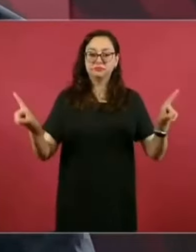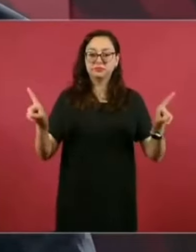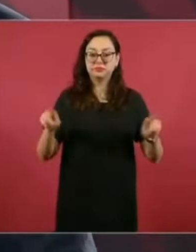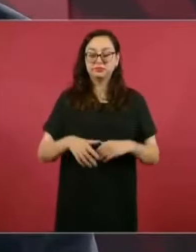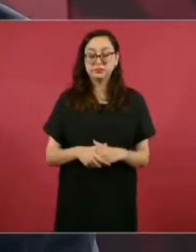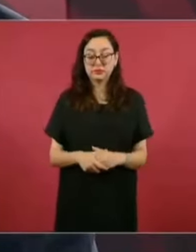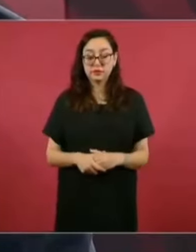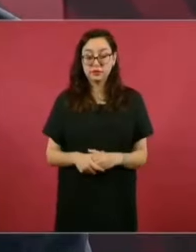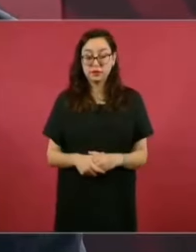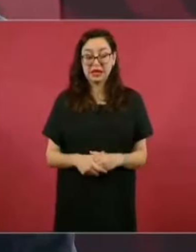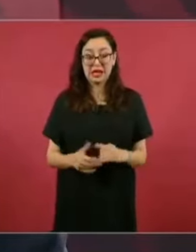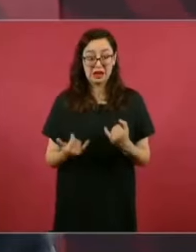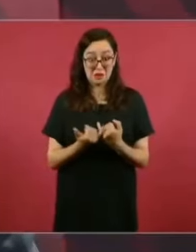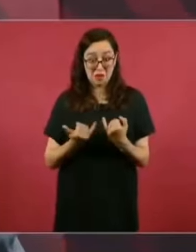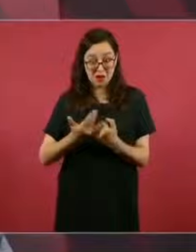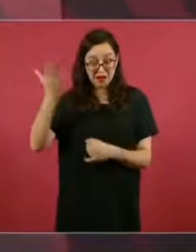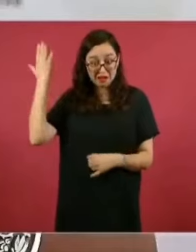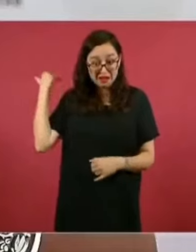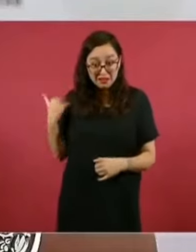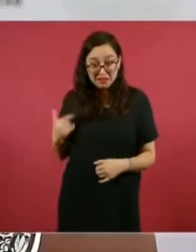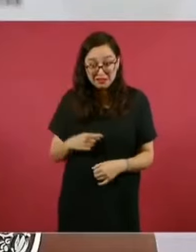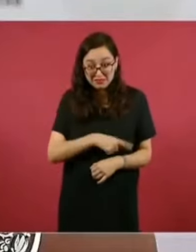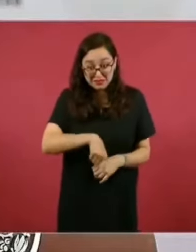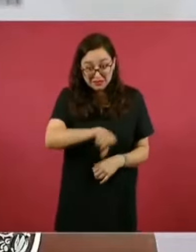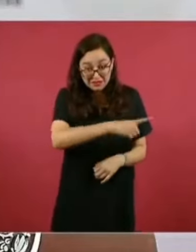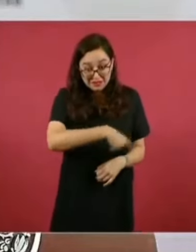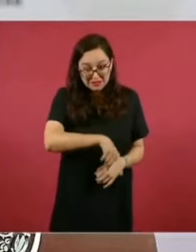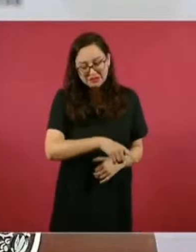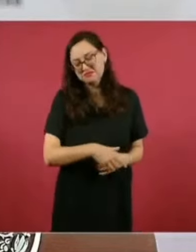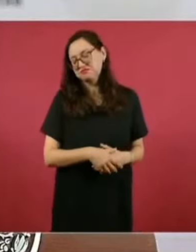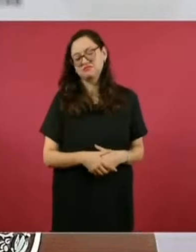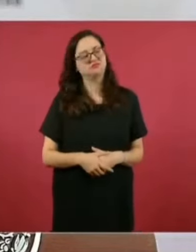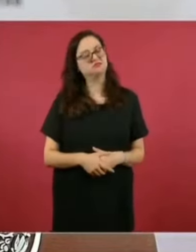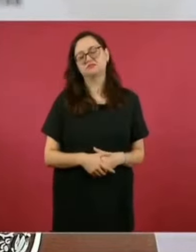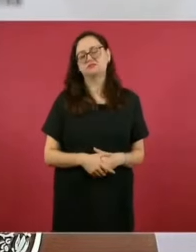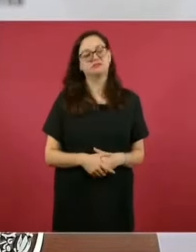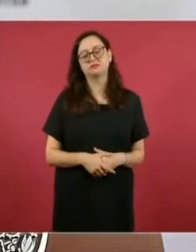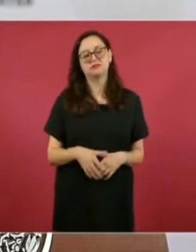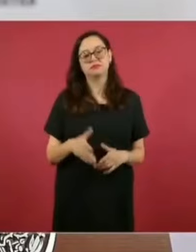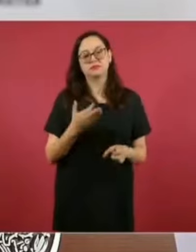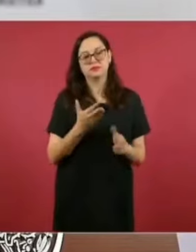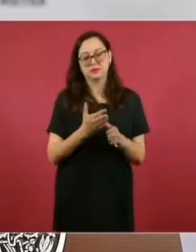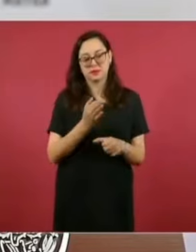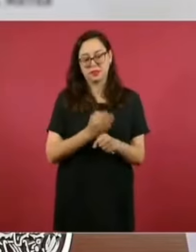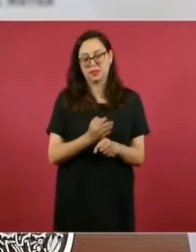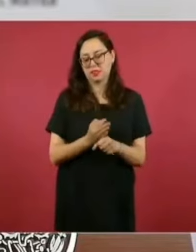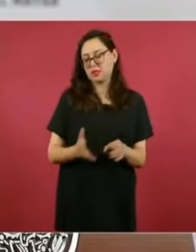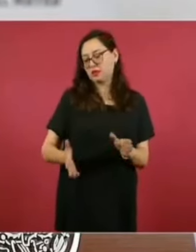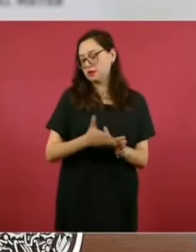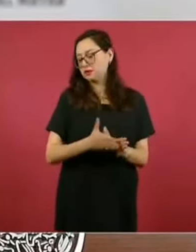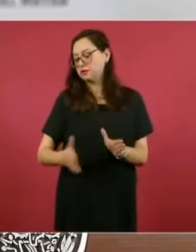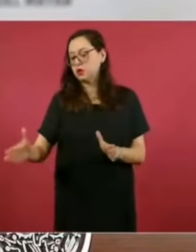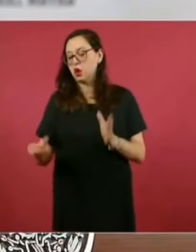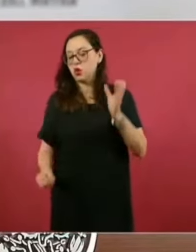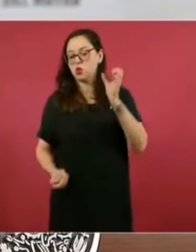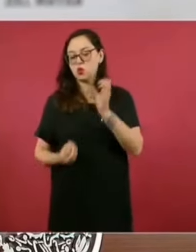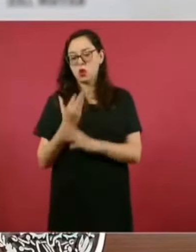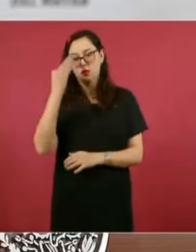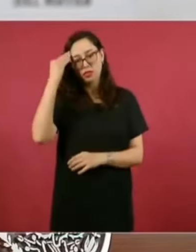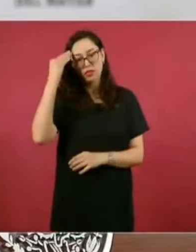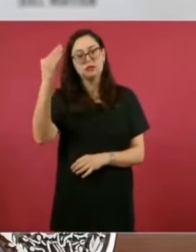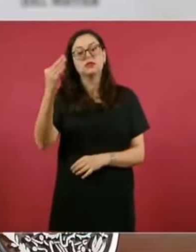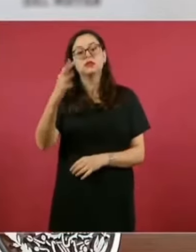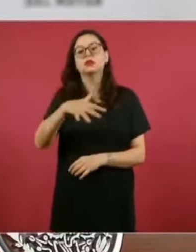ya no es el tiempo de la corrupción, eso se terminó,